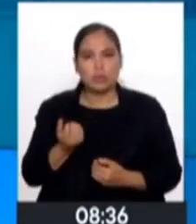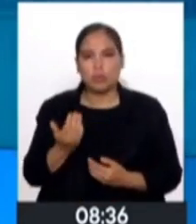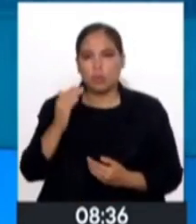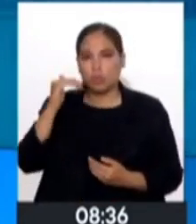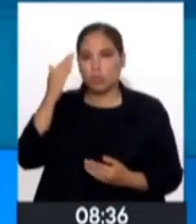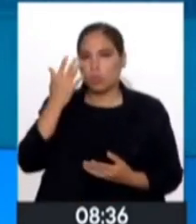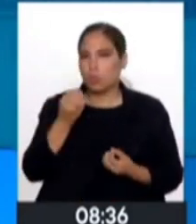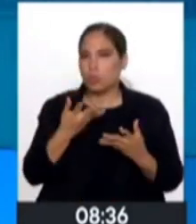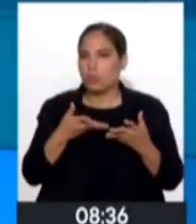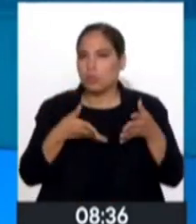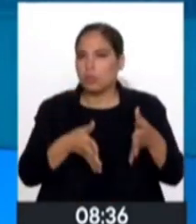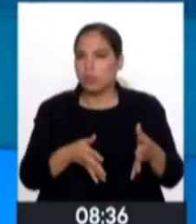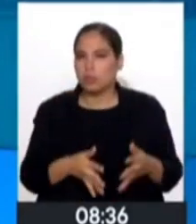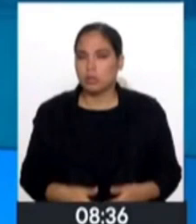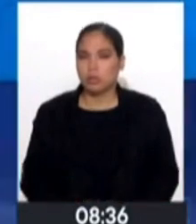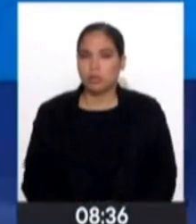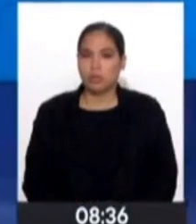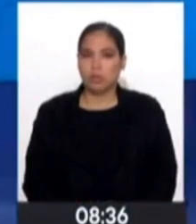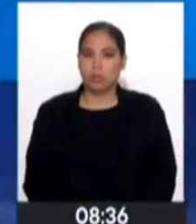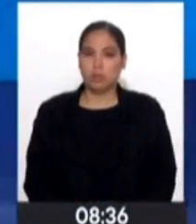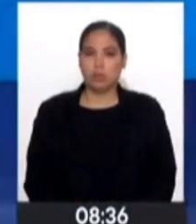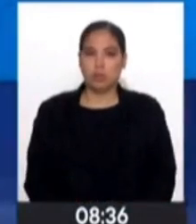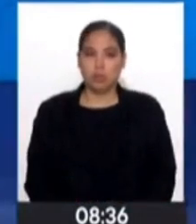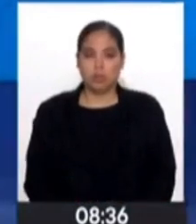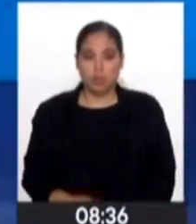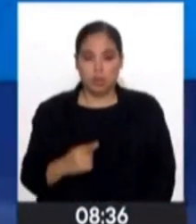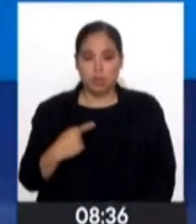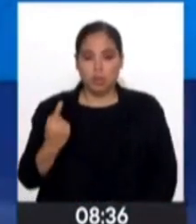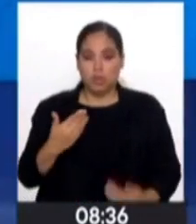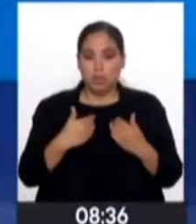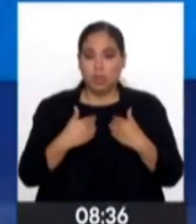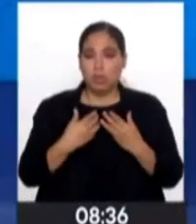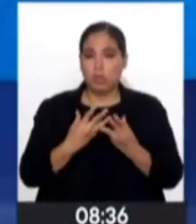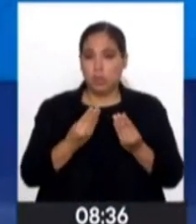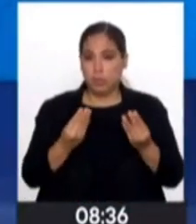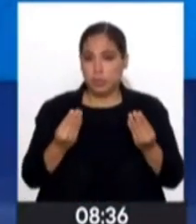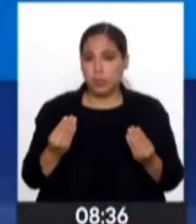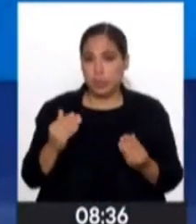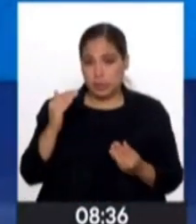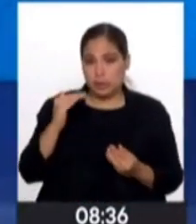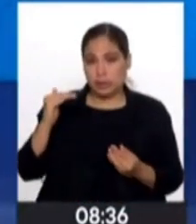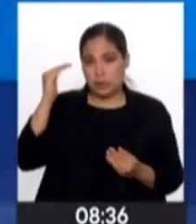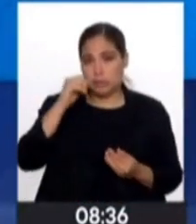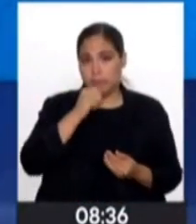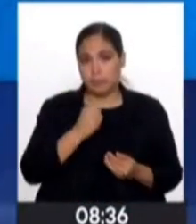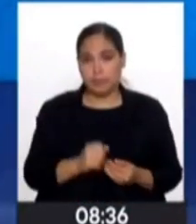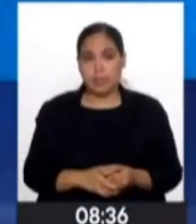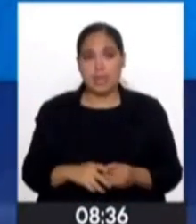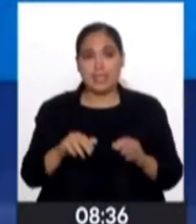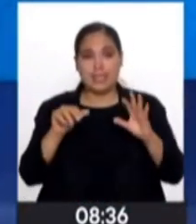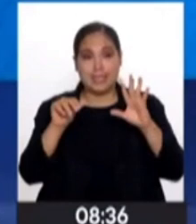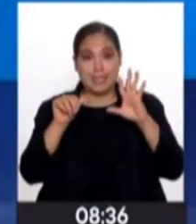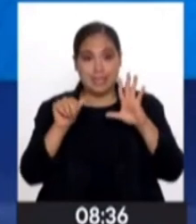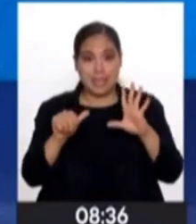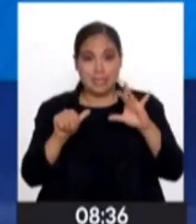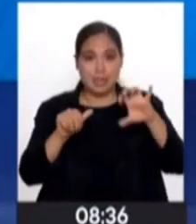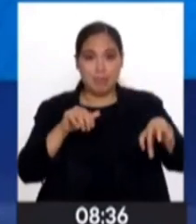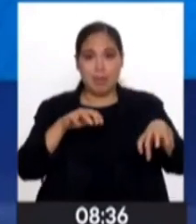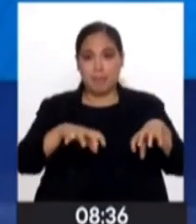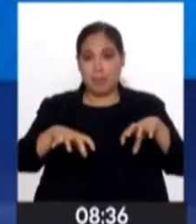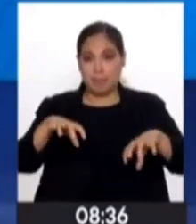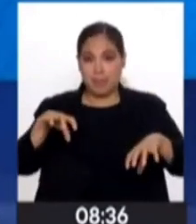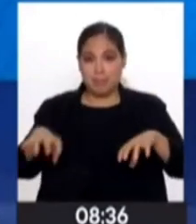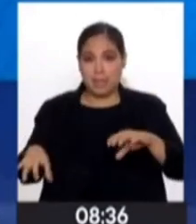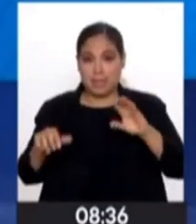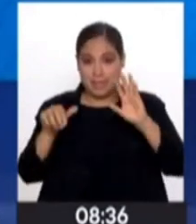situación de abandono. Nosotros tenemos muchos adultos mayores, nosotros tenemos 6 CAR, 6 CAR.